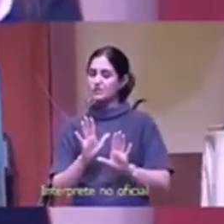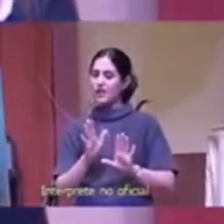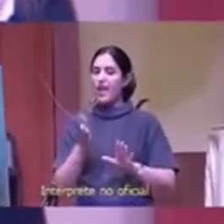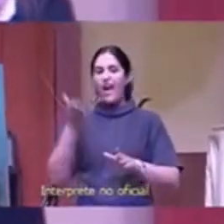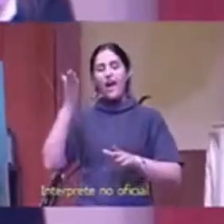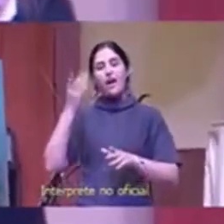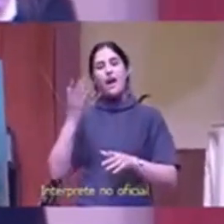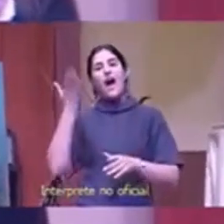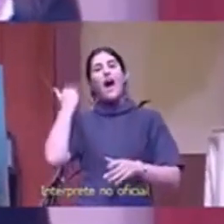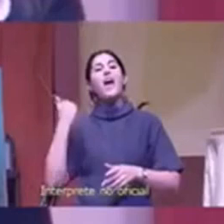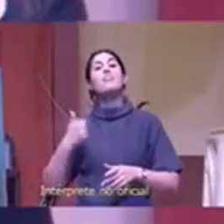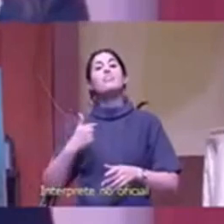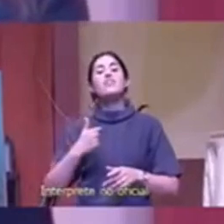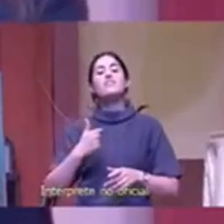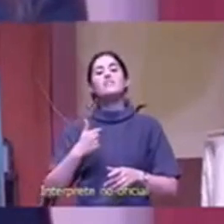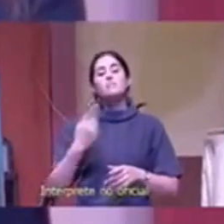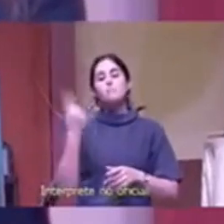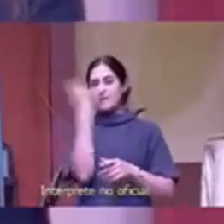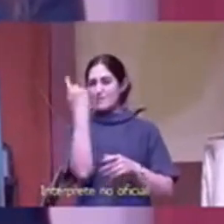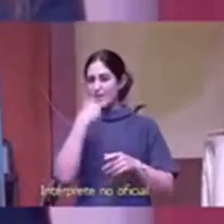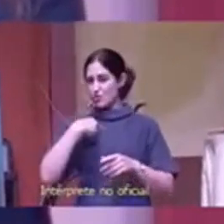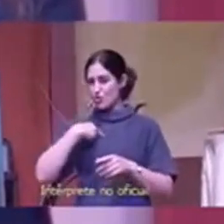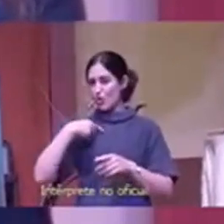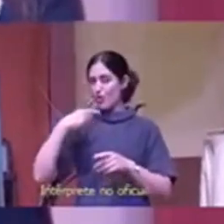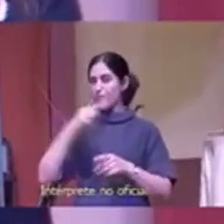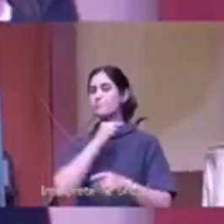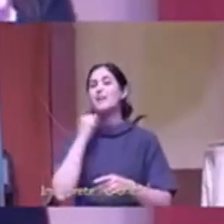fui pastor amo